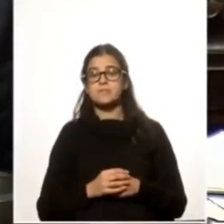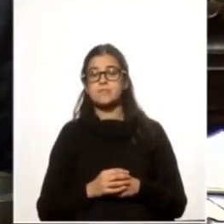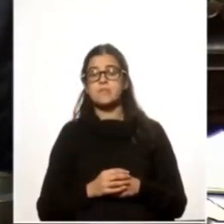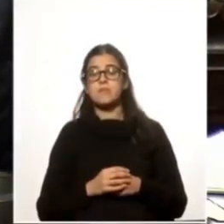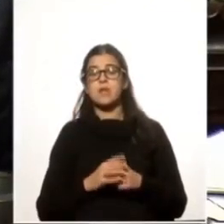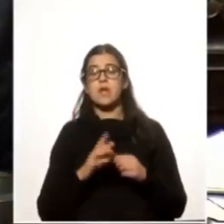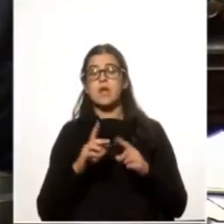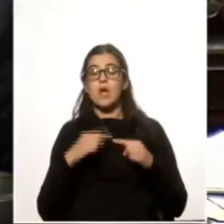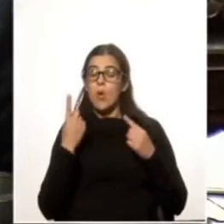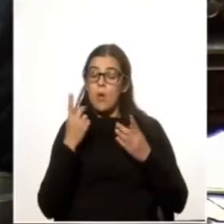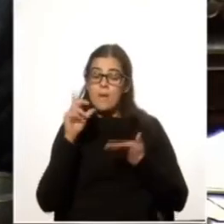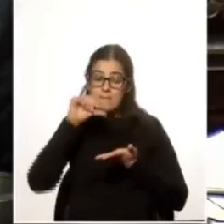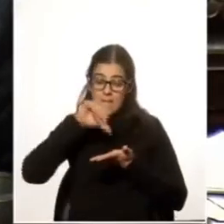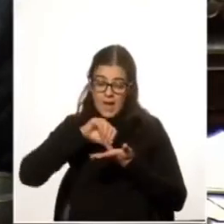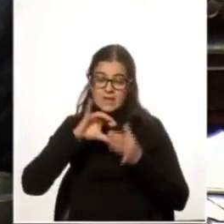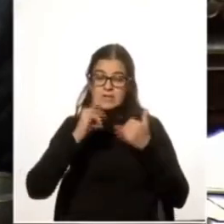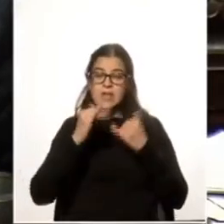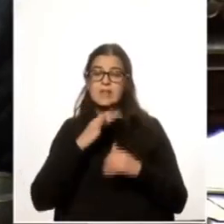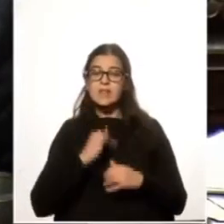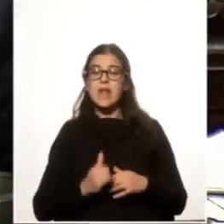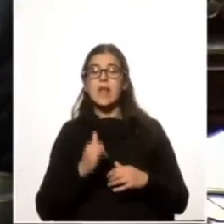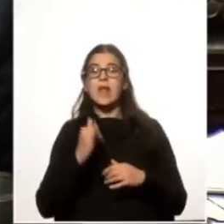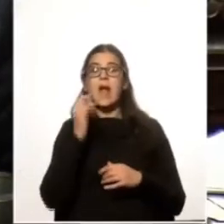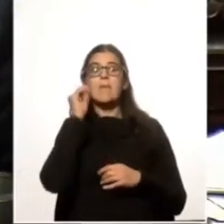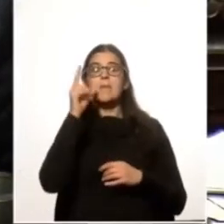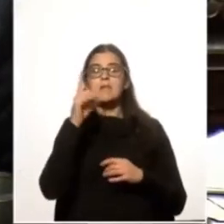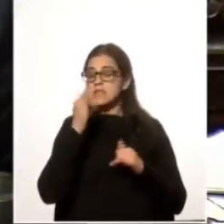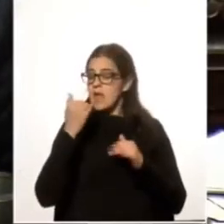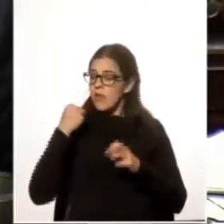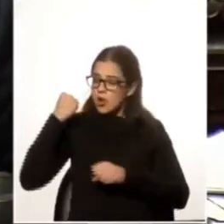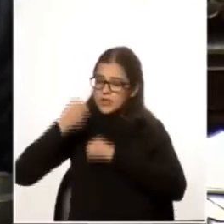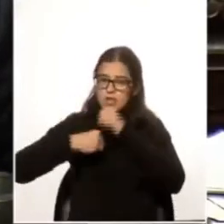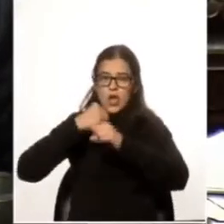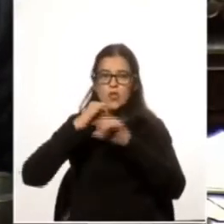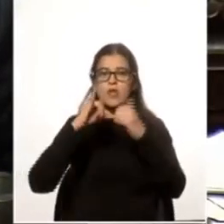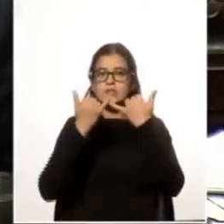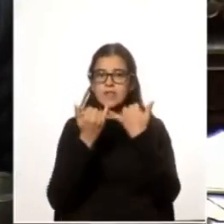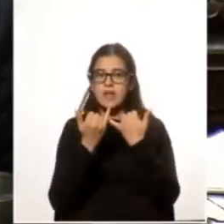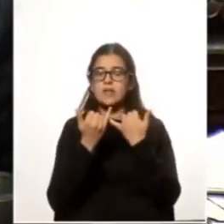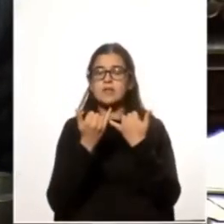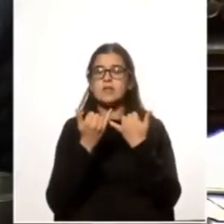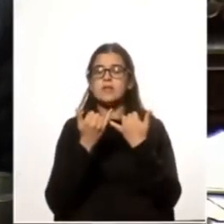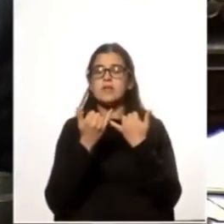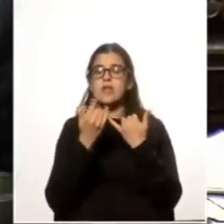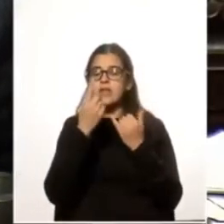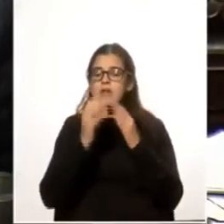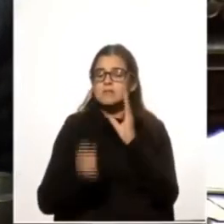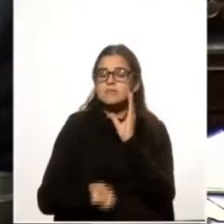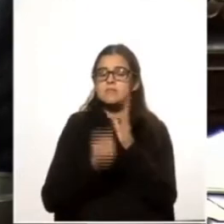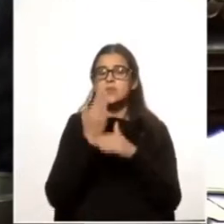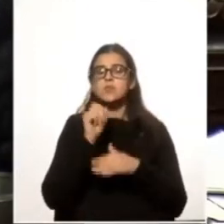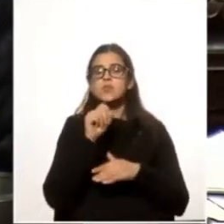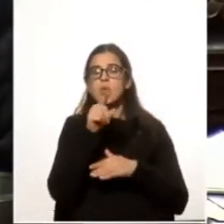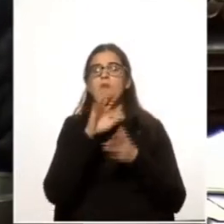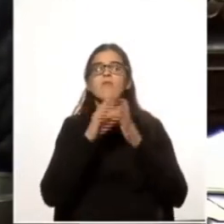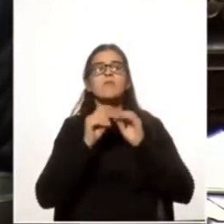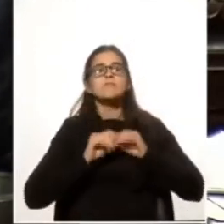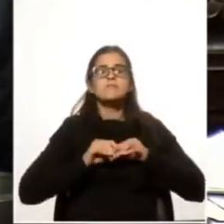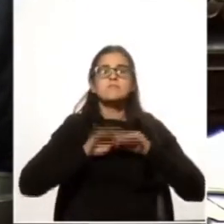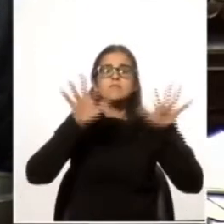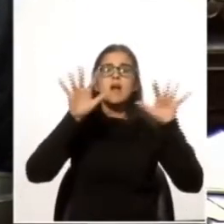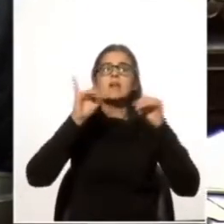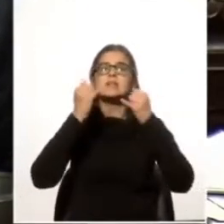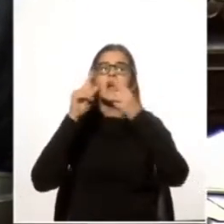Nos asocia a un país que ha tenido la capacidad al cabo de los años de crear su propia red de acuerdos